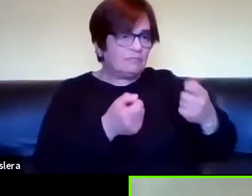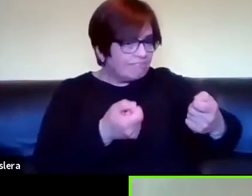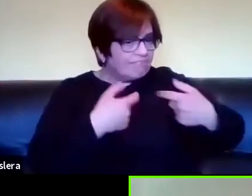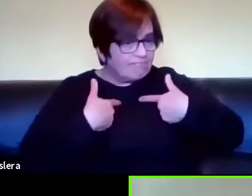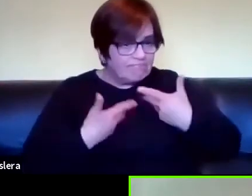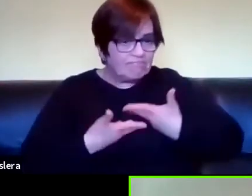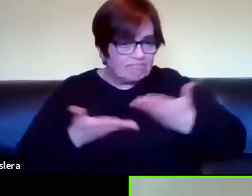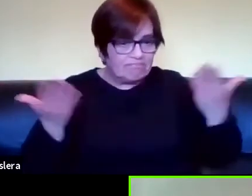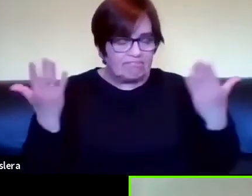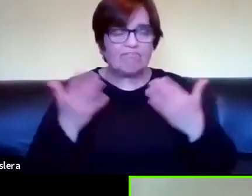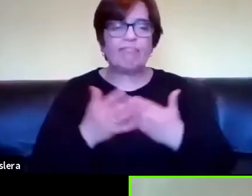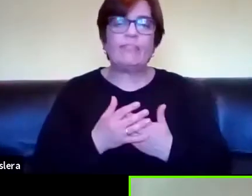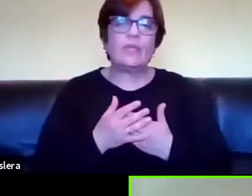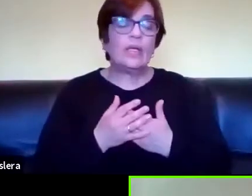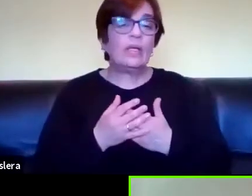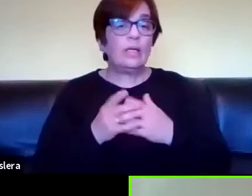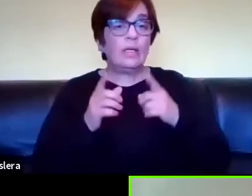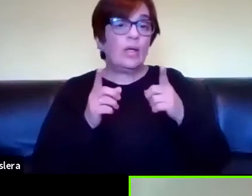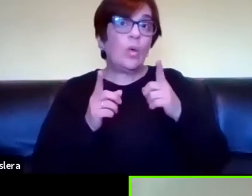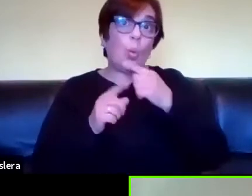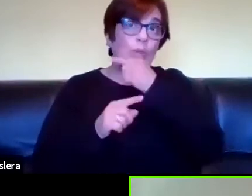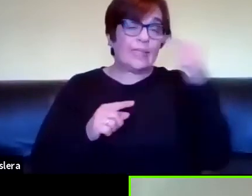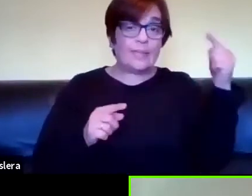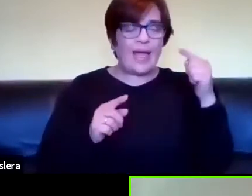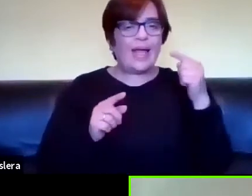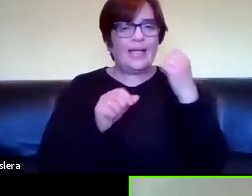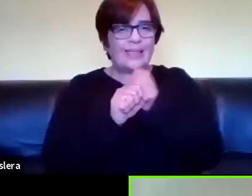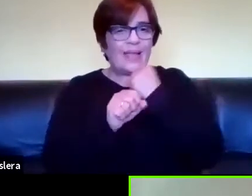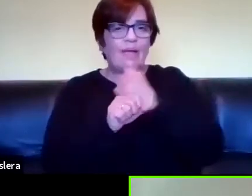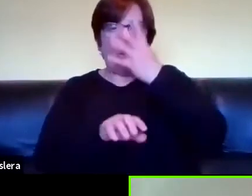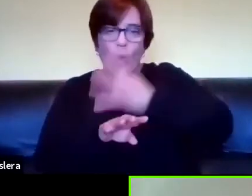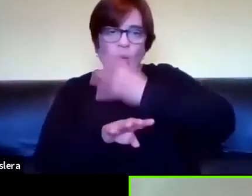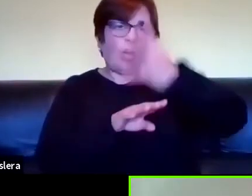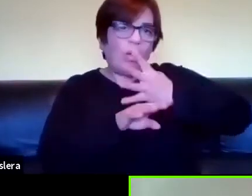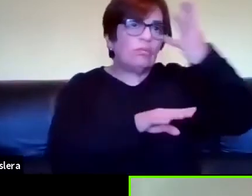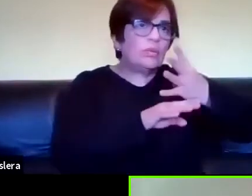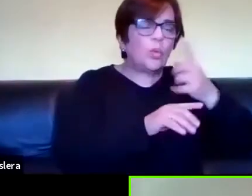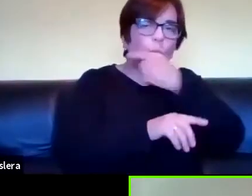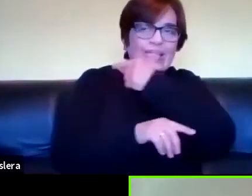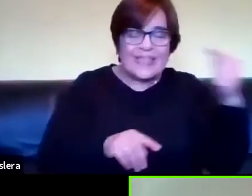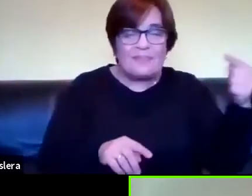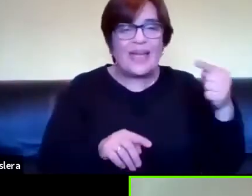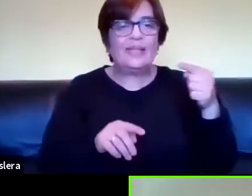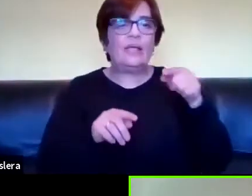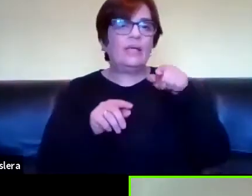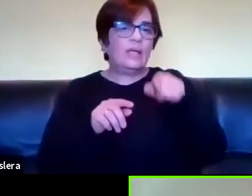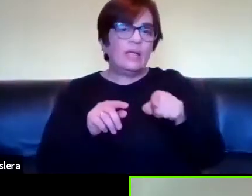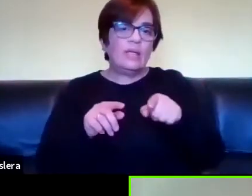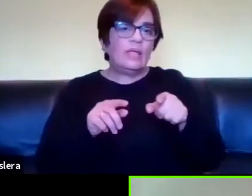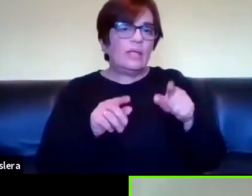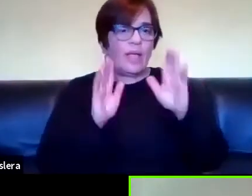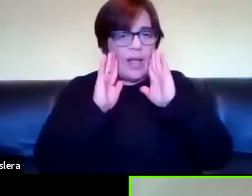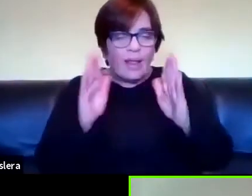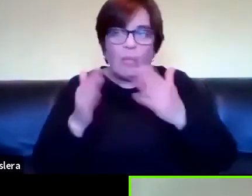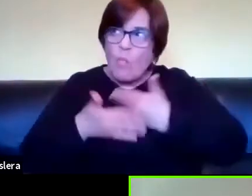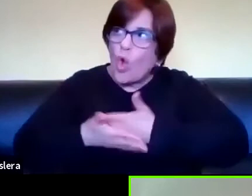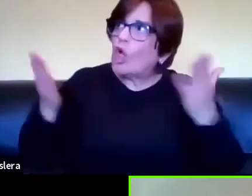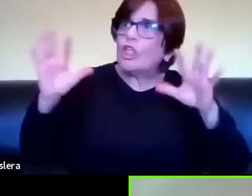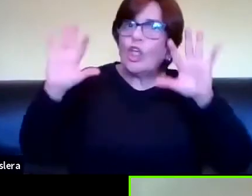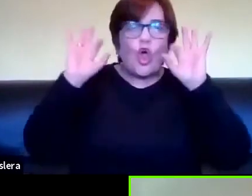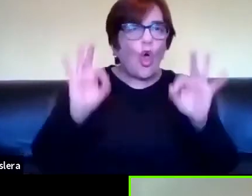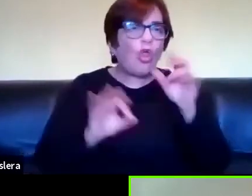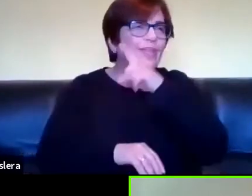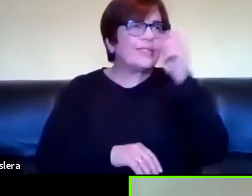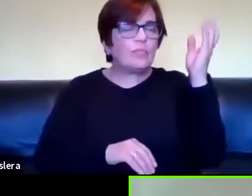nos brindaron durante una semana trabajamos 4 horas por día durante una semana se ocuparon de nosotros y nos mostraron todo todo lo que